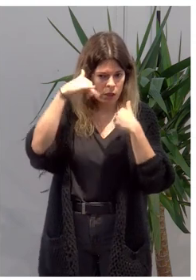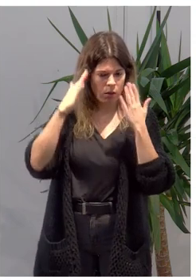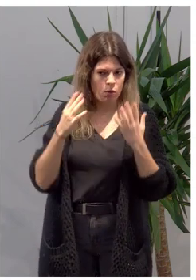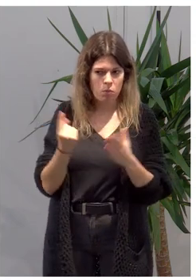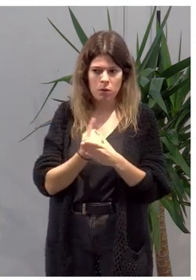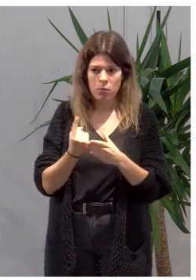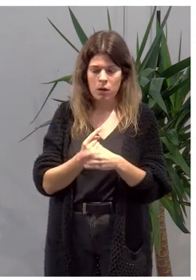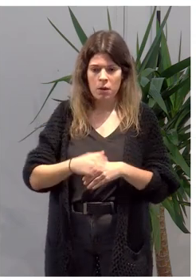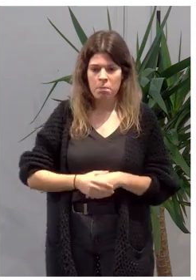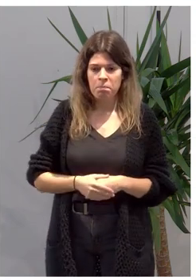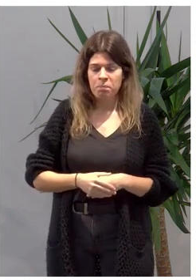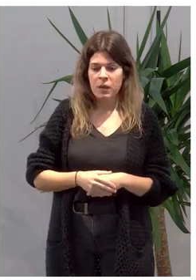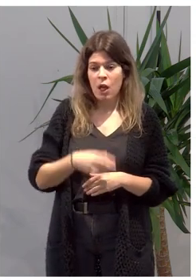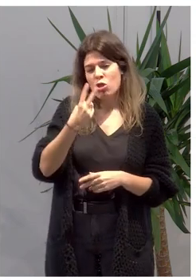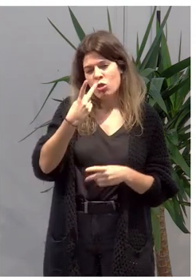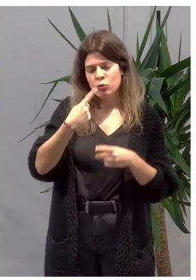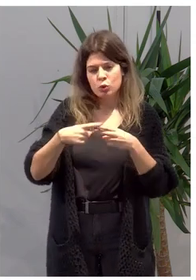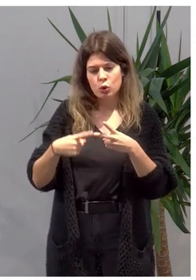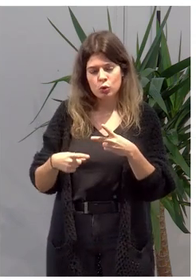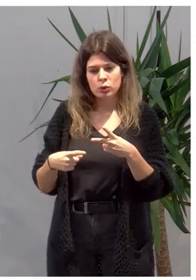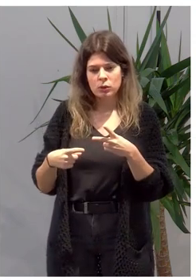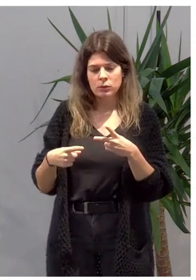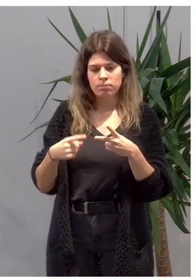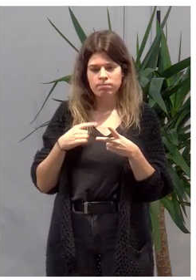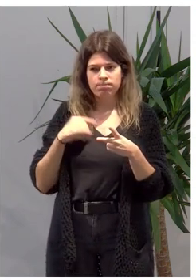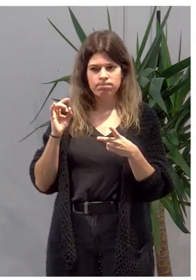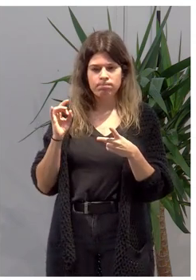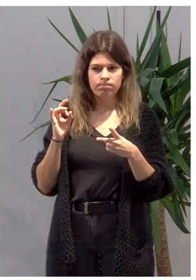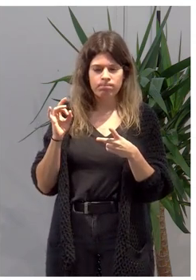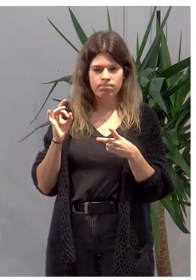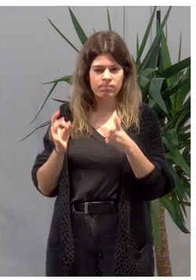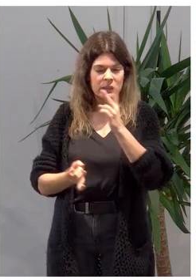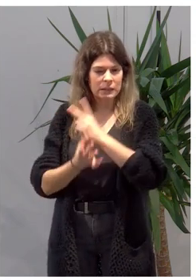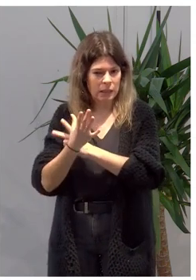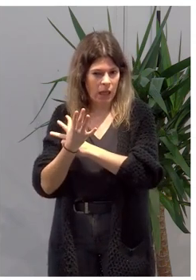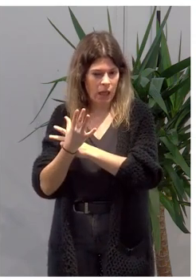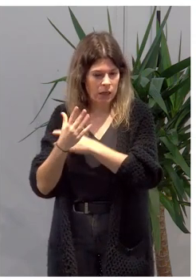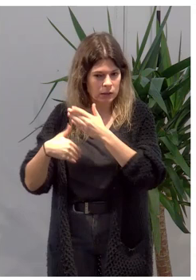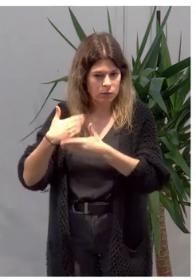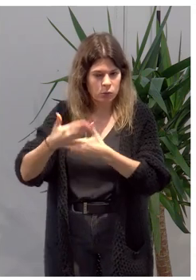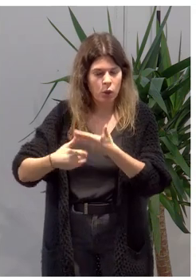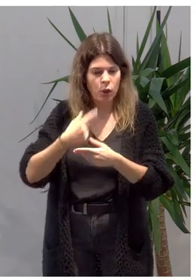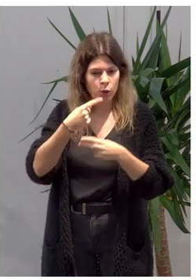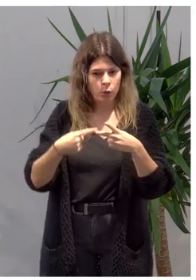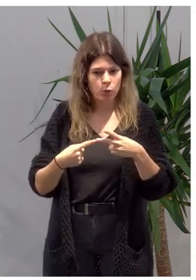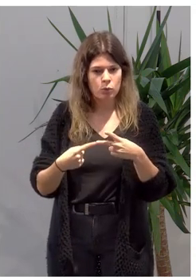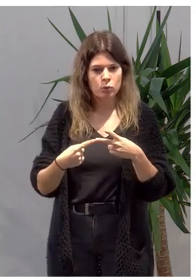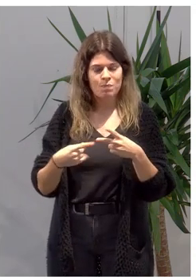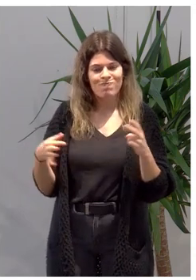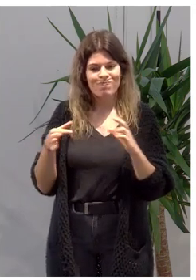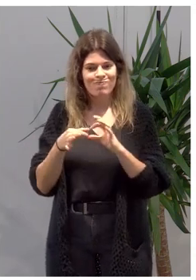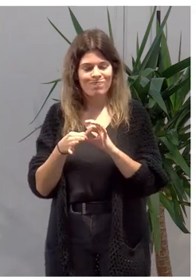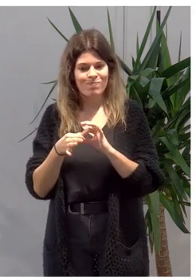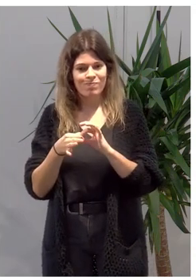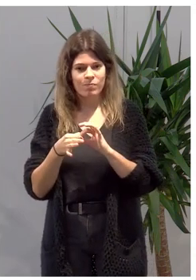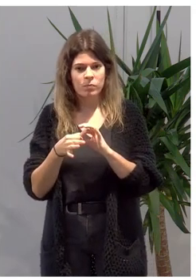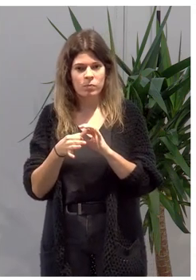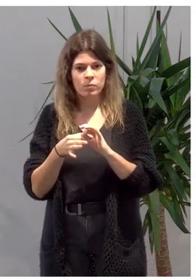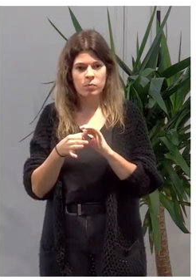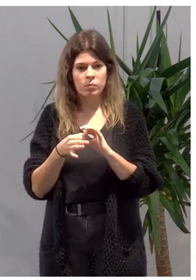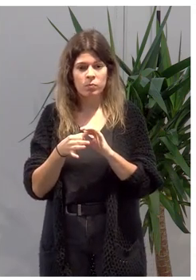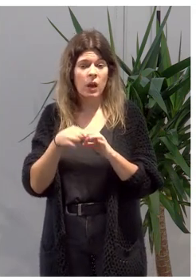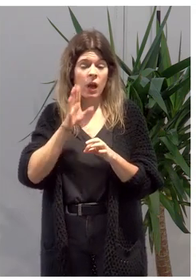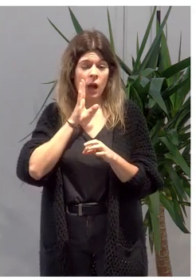dos elementos que surgen en todo este proceso que tienen que ver con lo que también se ha